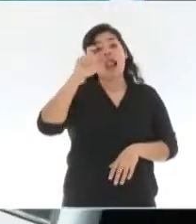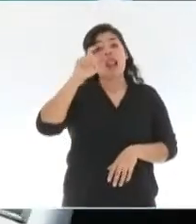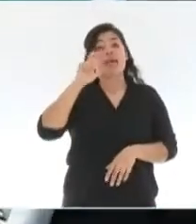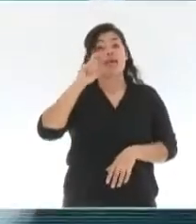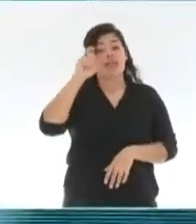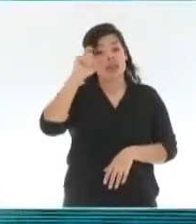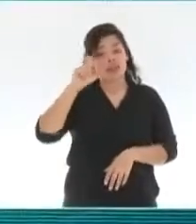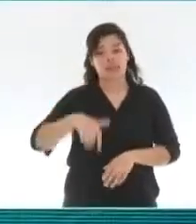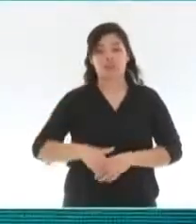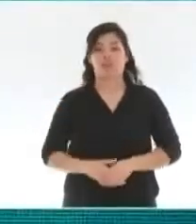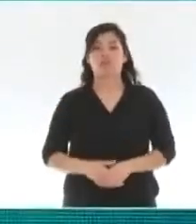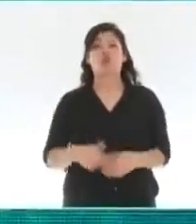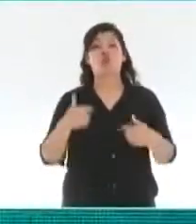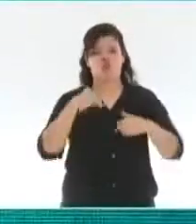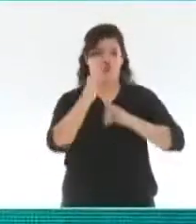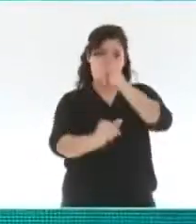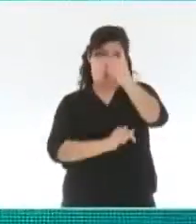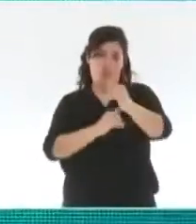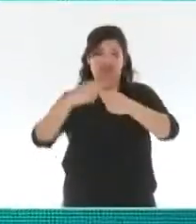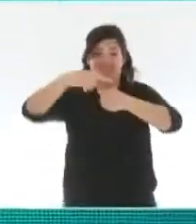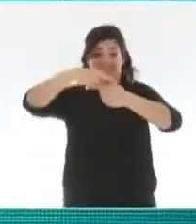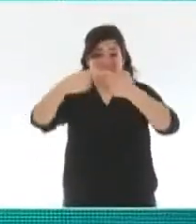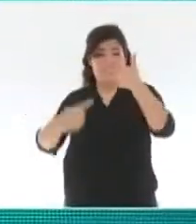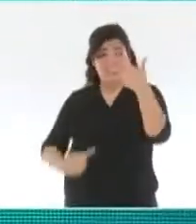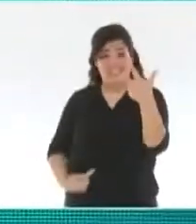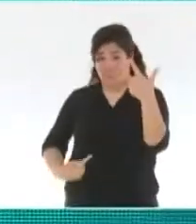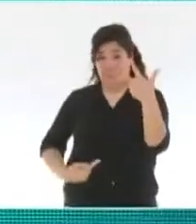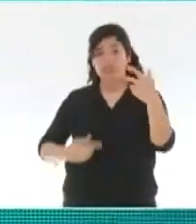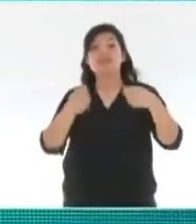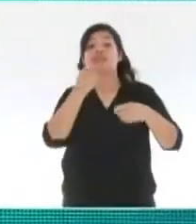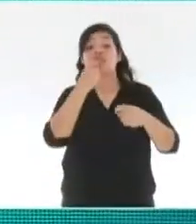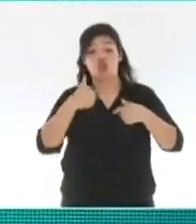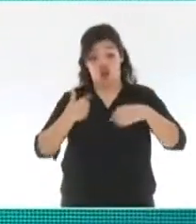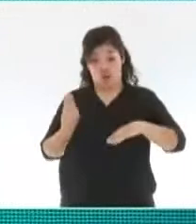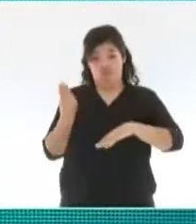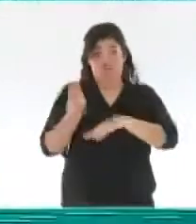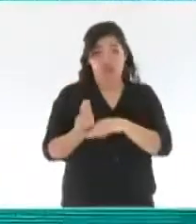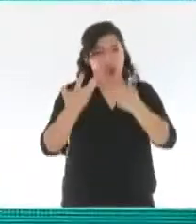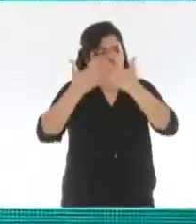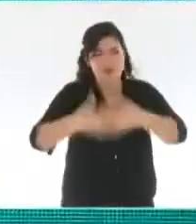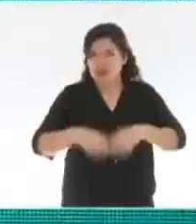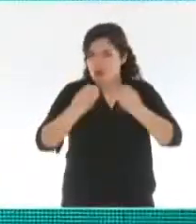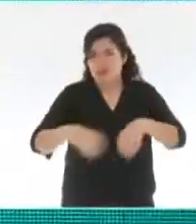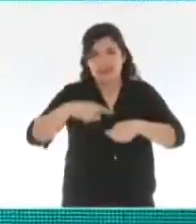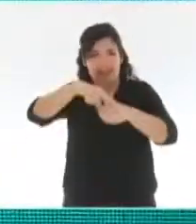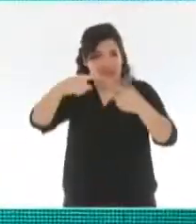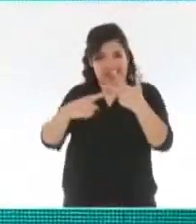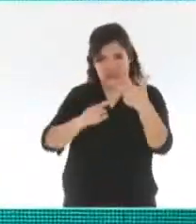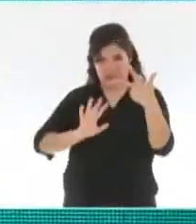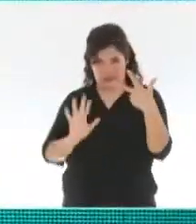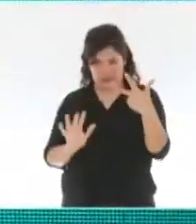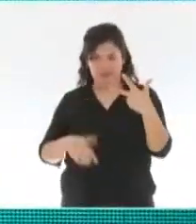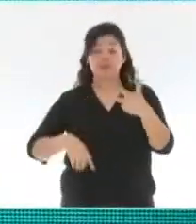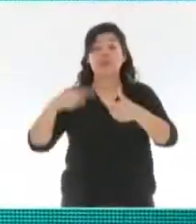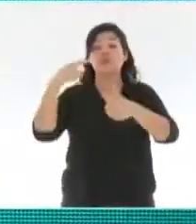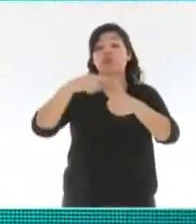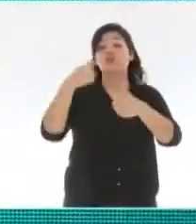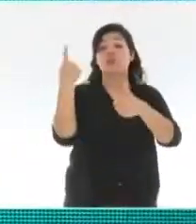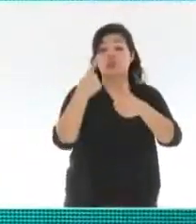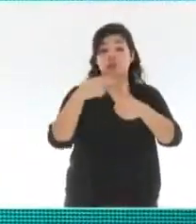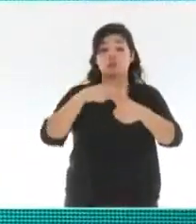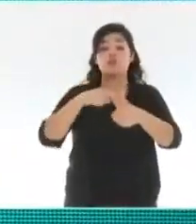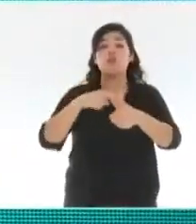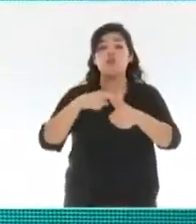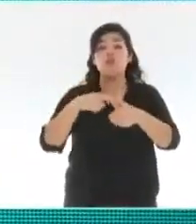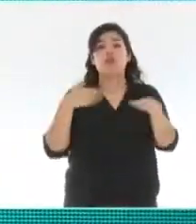Tiempo. Te voy a contar las primeras. Tres medidas que voy a empezar a tomar como presidente de la Comuna 15 a partir del 10 de diciembre. Primer punto, voy a